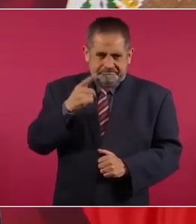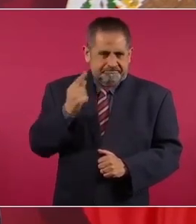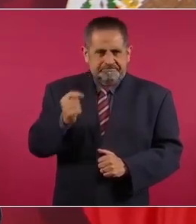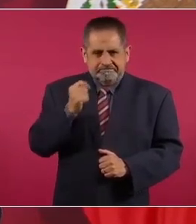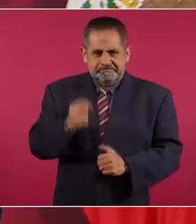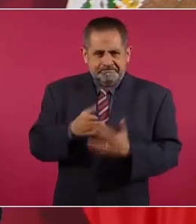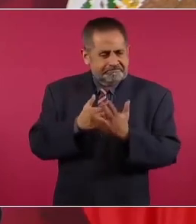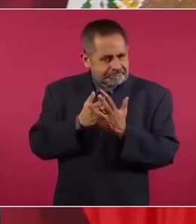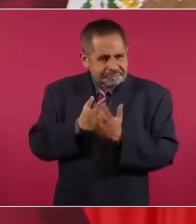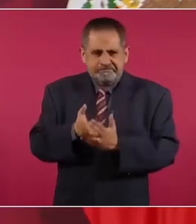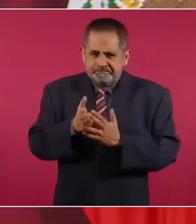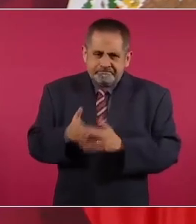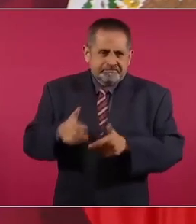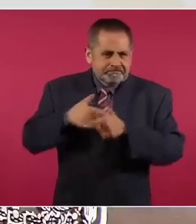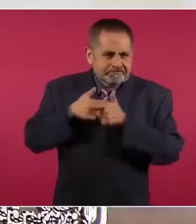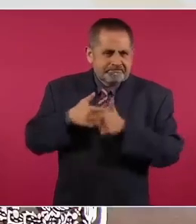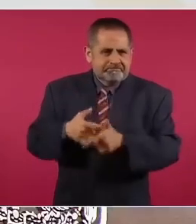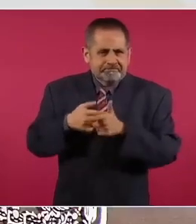hacia adelante